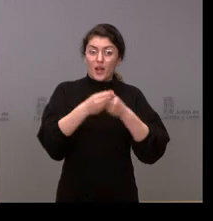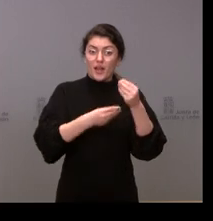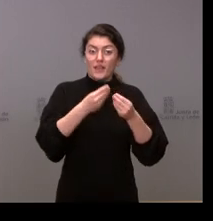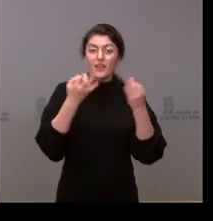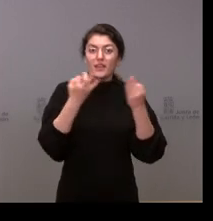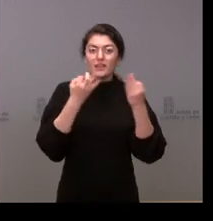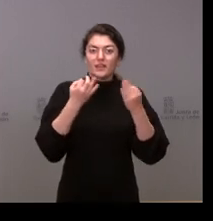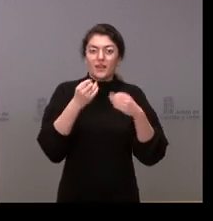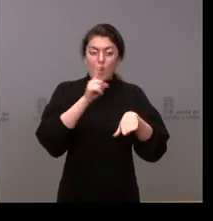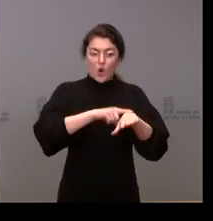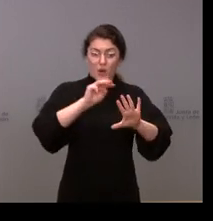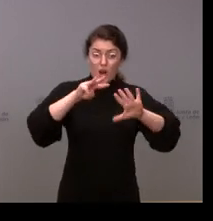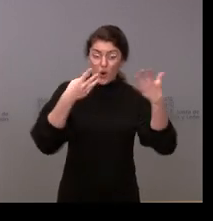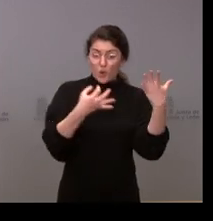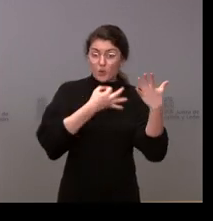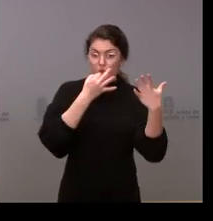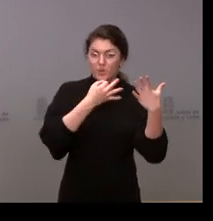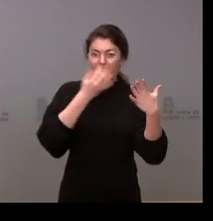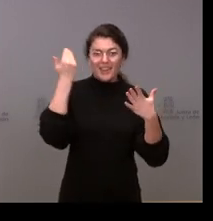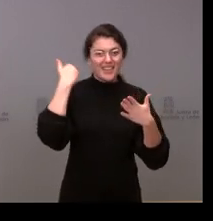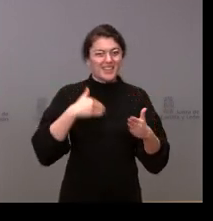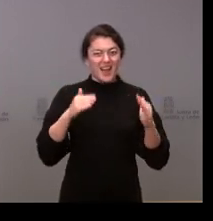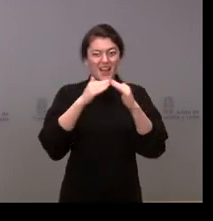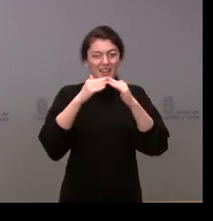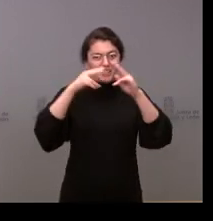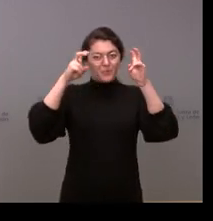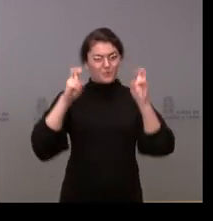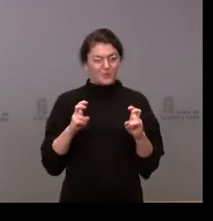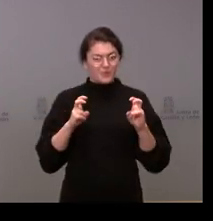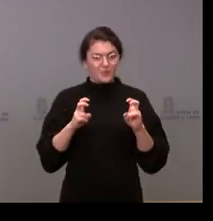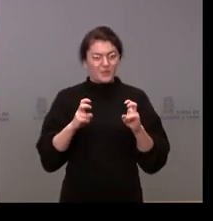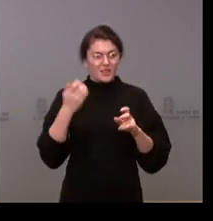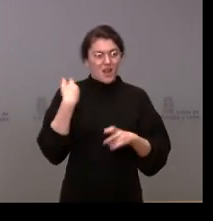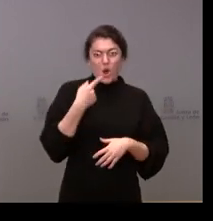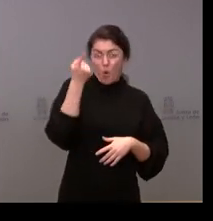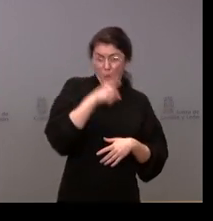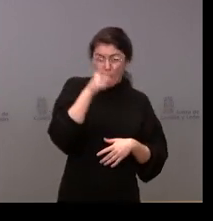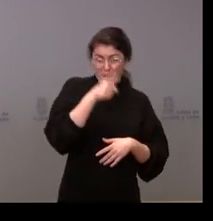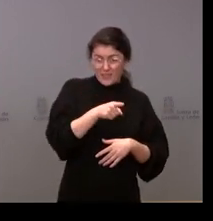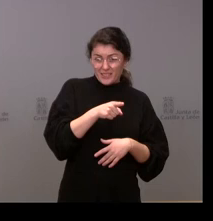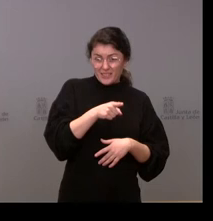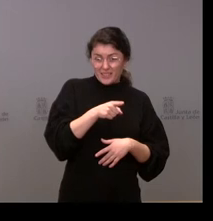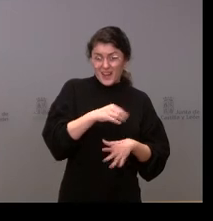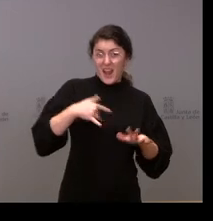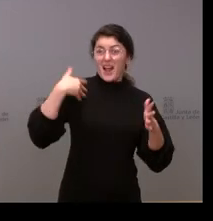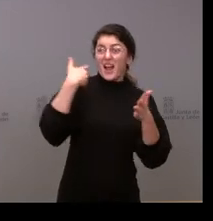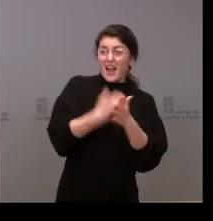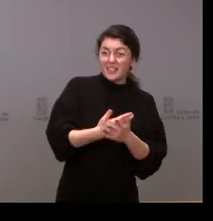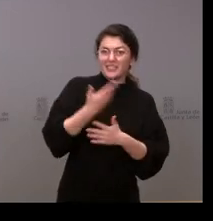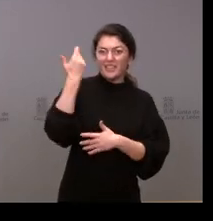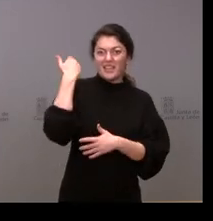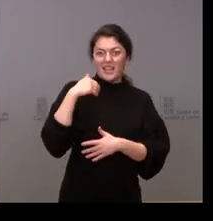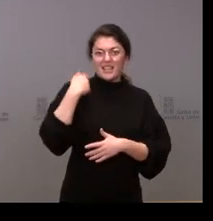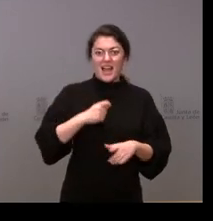se estuvo aplicando a lo largo de todo un mes hasta que llegó la sentencia del Tribunal Supremo mi pregunta sería